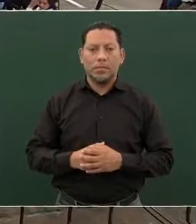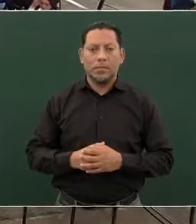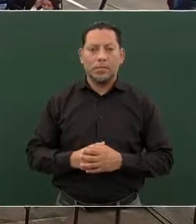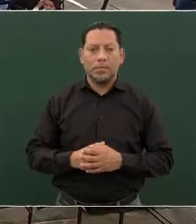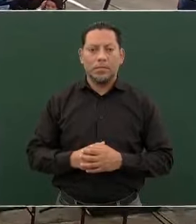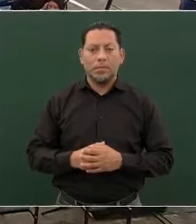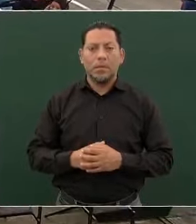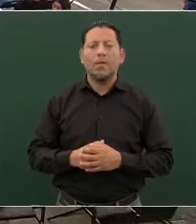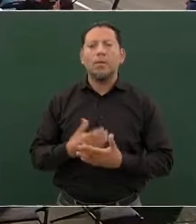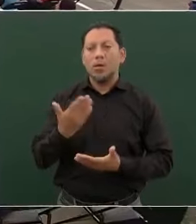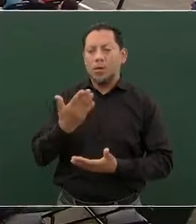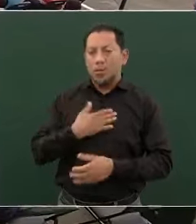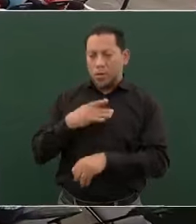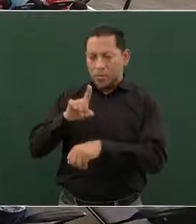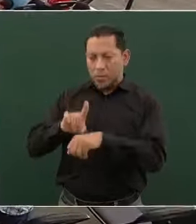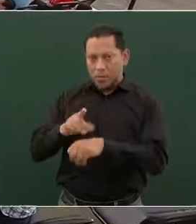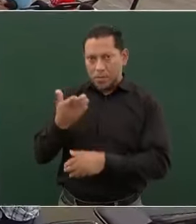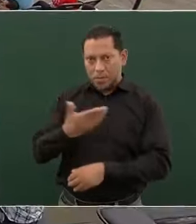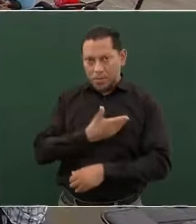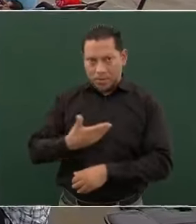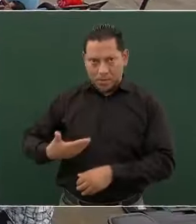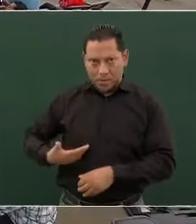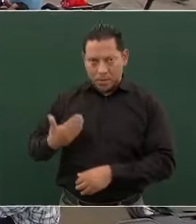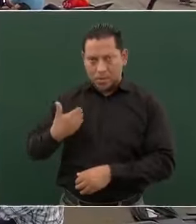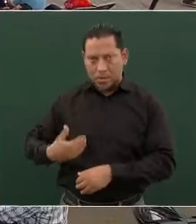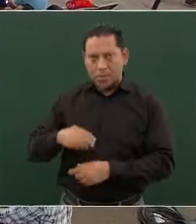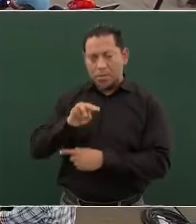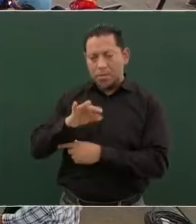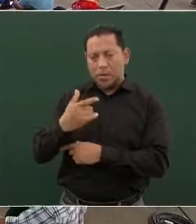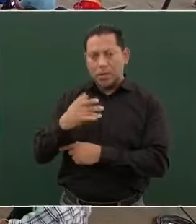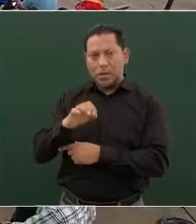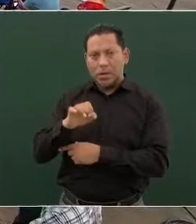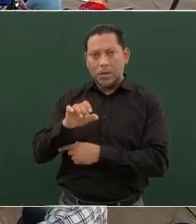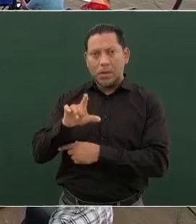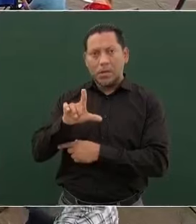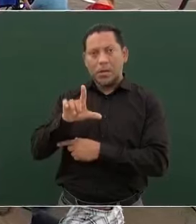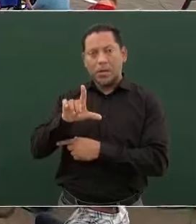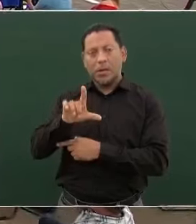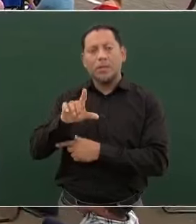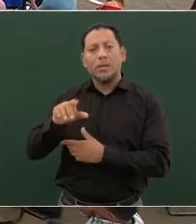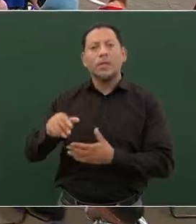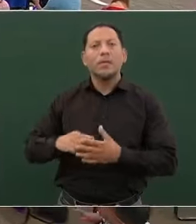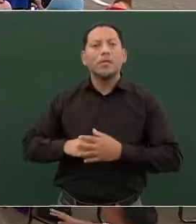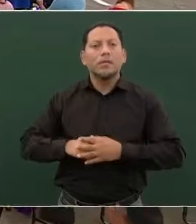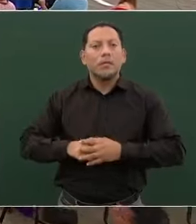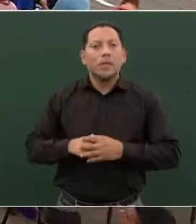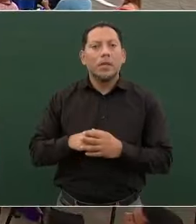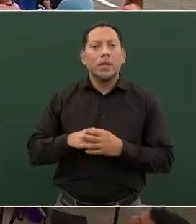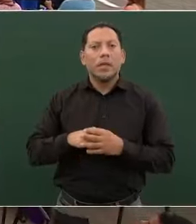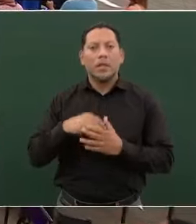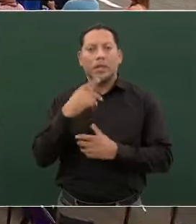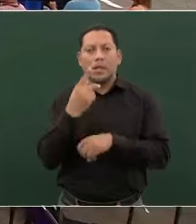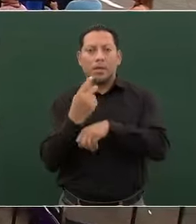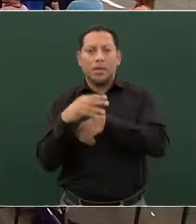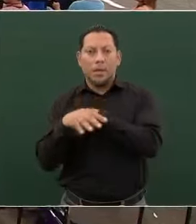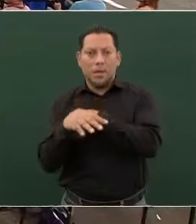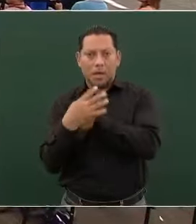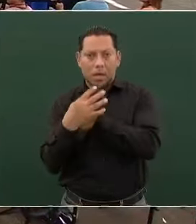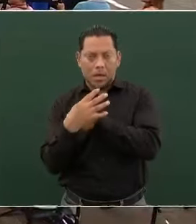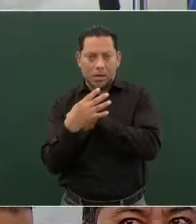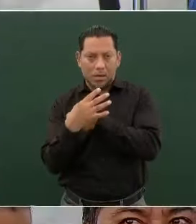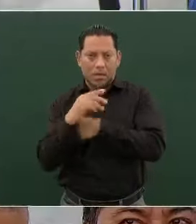Muy buenos días, presidente. Miguel Arzate, del Sistema Público de Radiodifusión del Estado Mexicano, Canal 14 y Altavoz Radio.